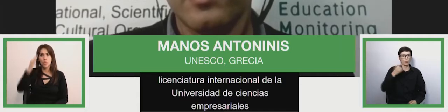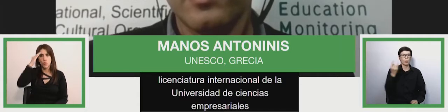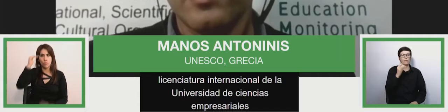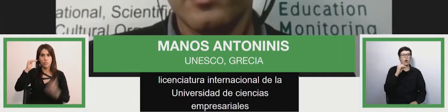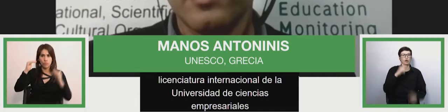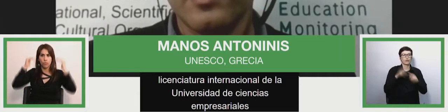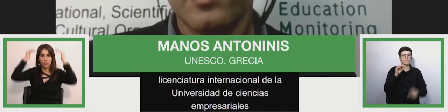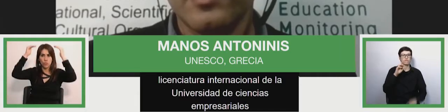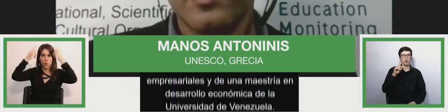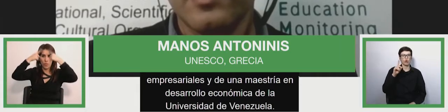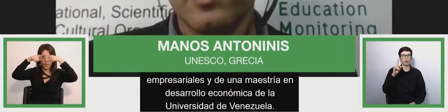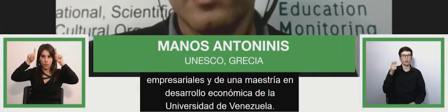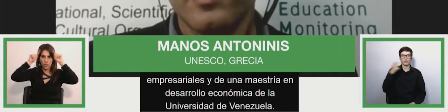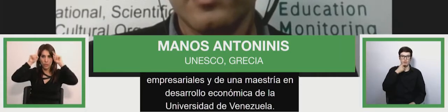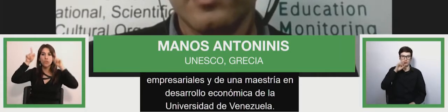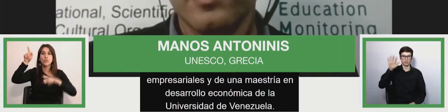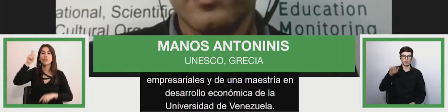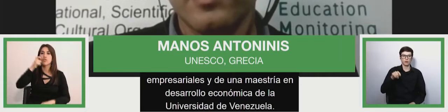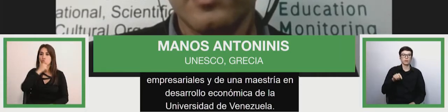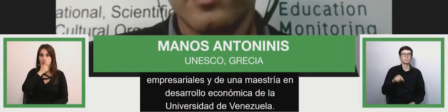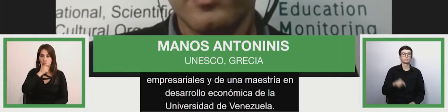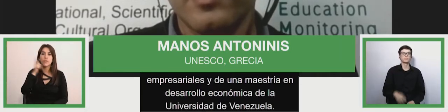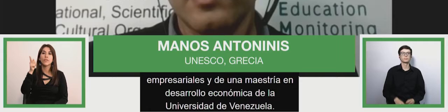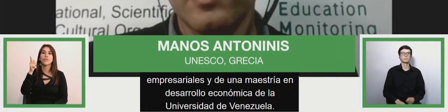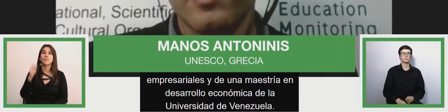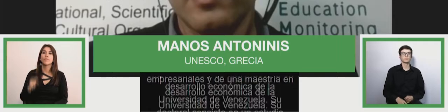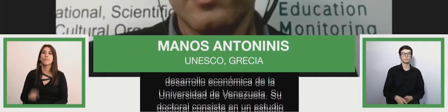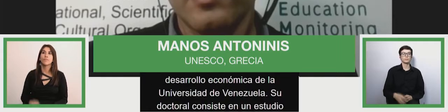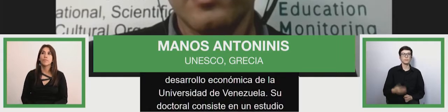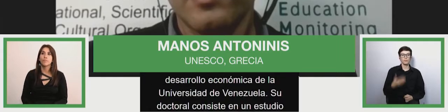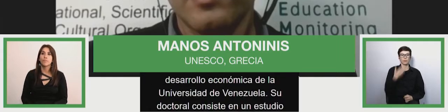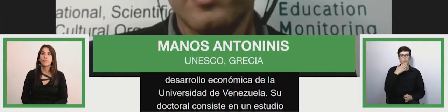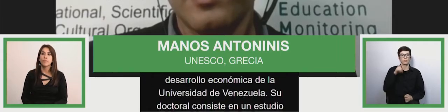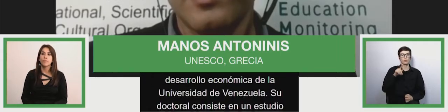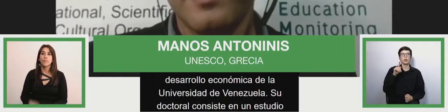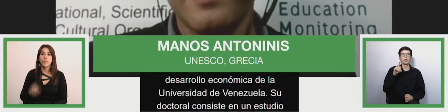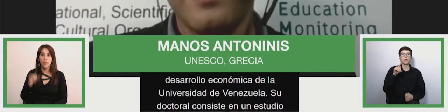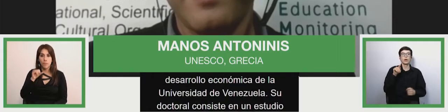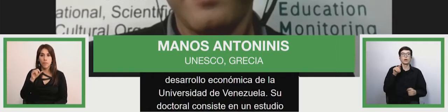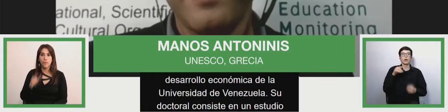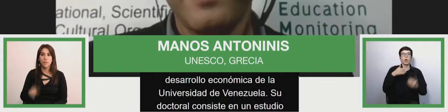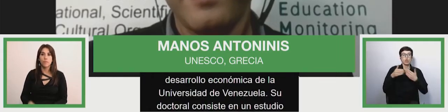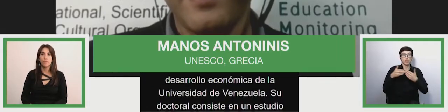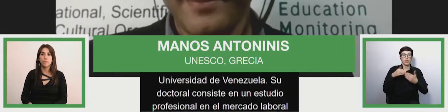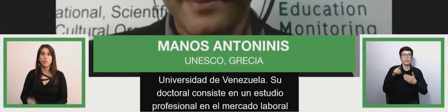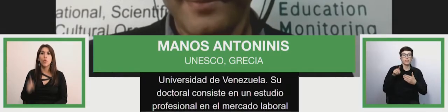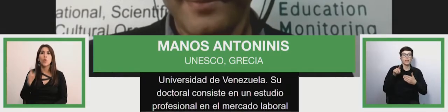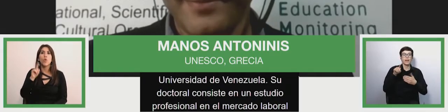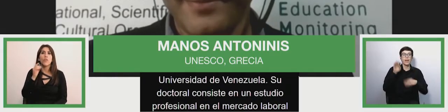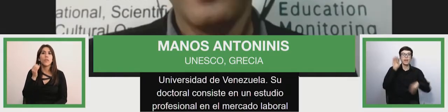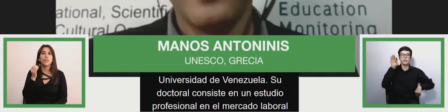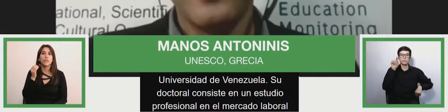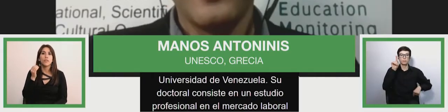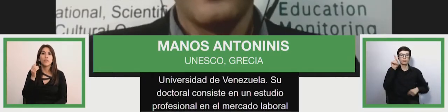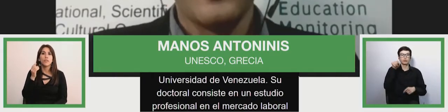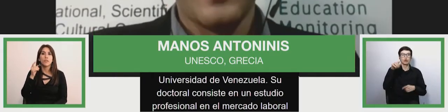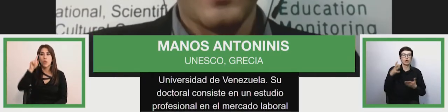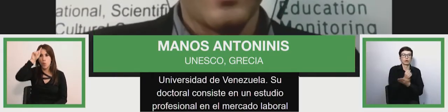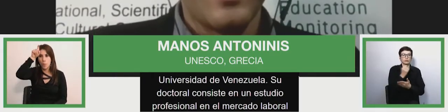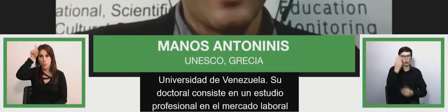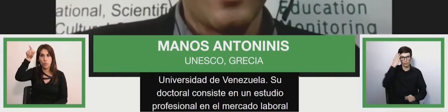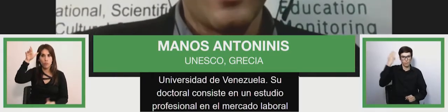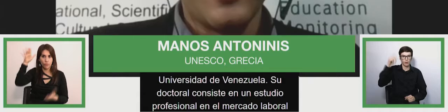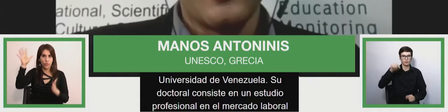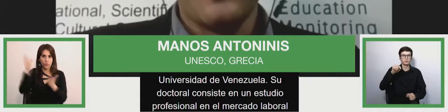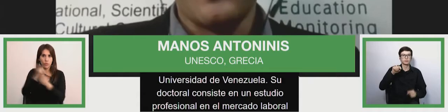en un estudio de formación técnica y profesional y de mercado laboral en Egipto. Sin más manos, tienes la palabra. Muchas gracias.